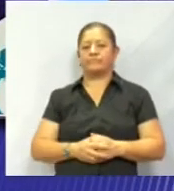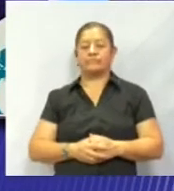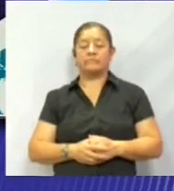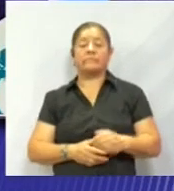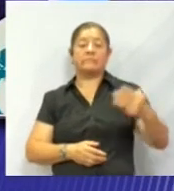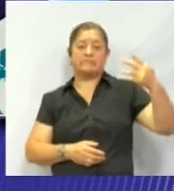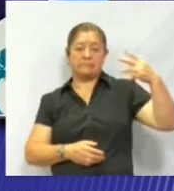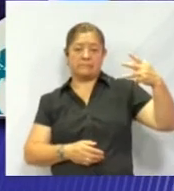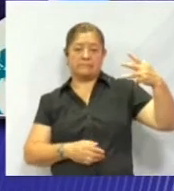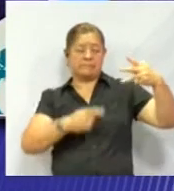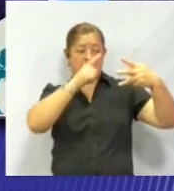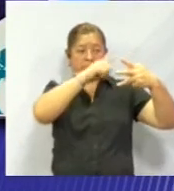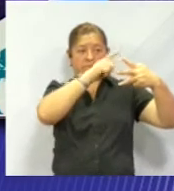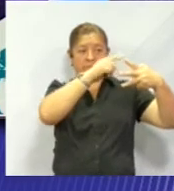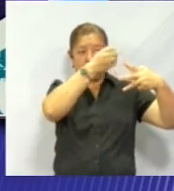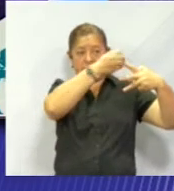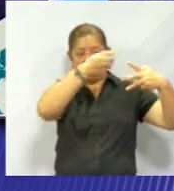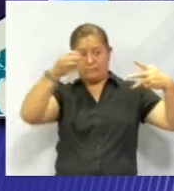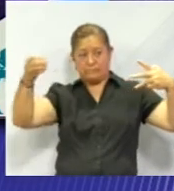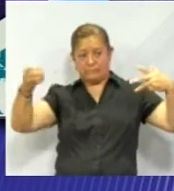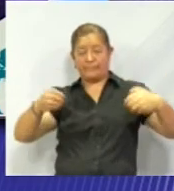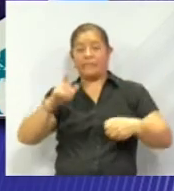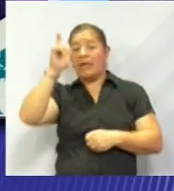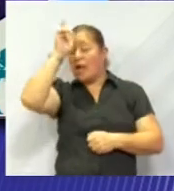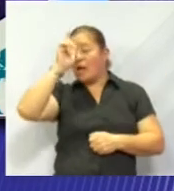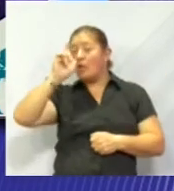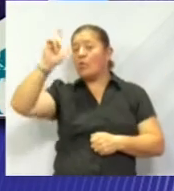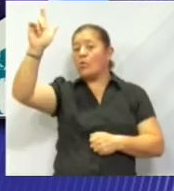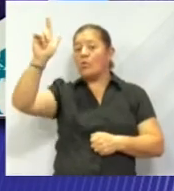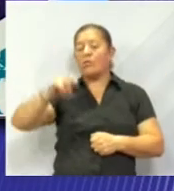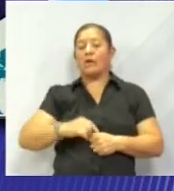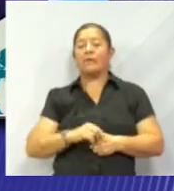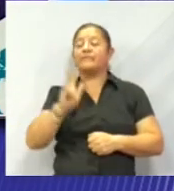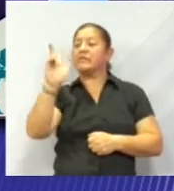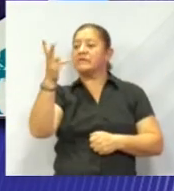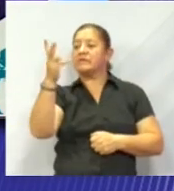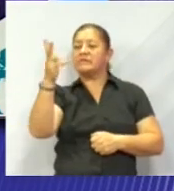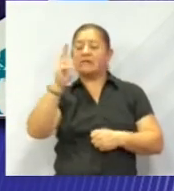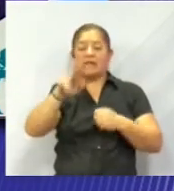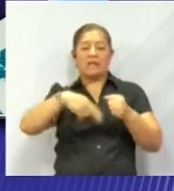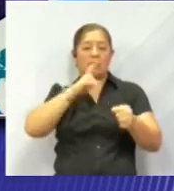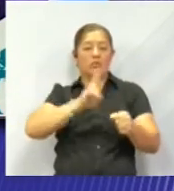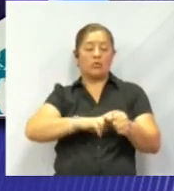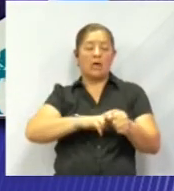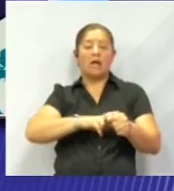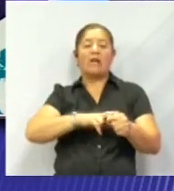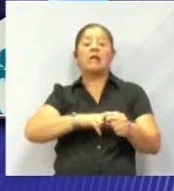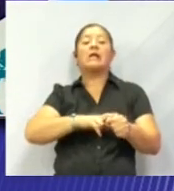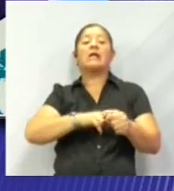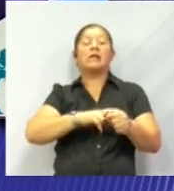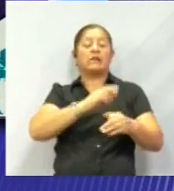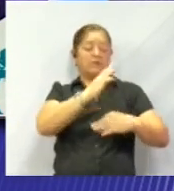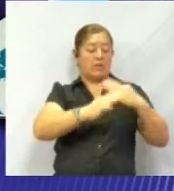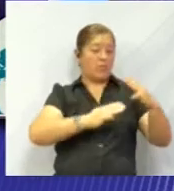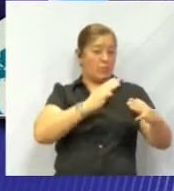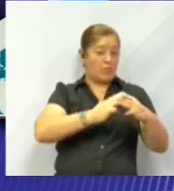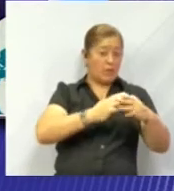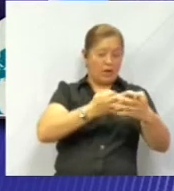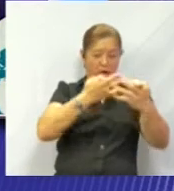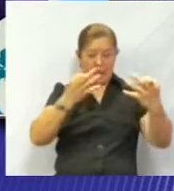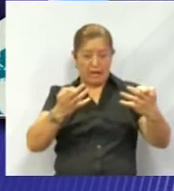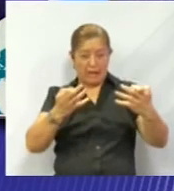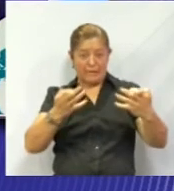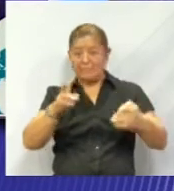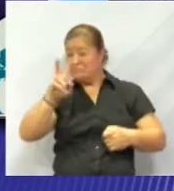enunciados. El primero te dice, la luna es el satélite natural de la Tierra. Mentira,